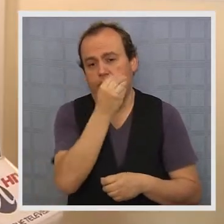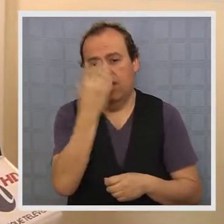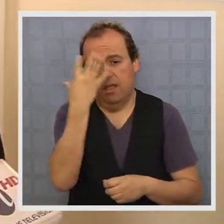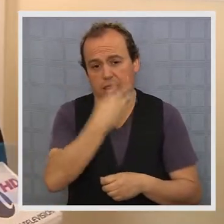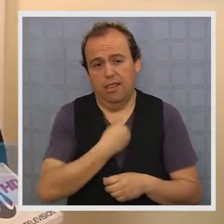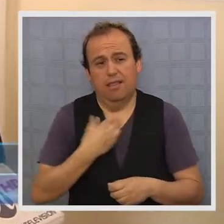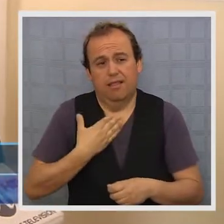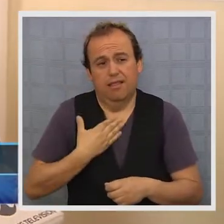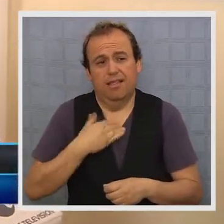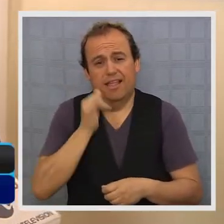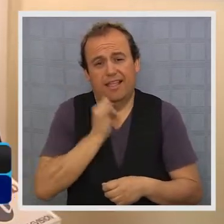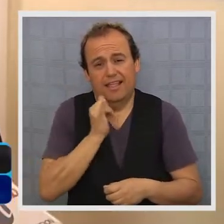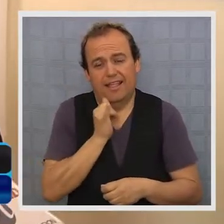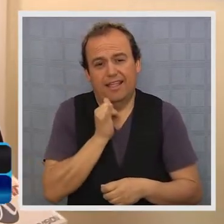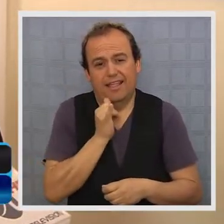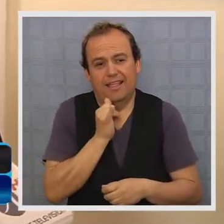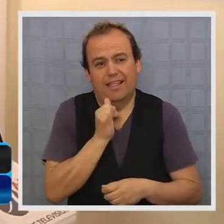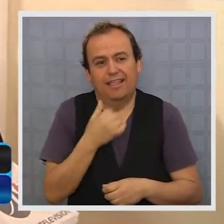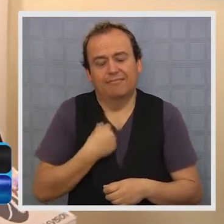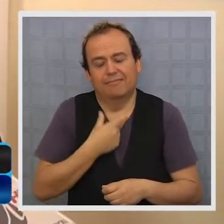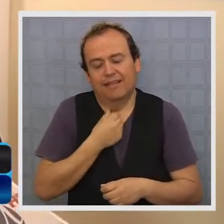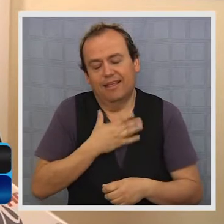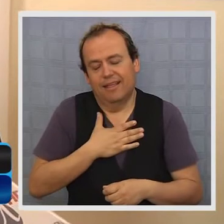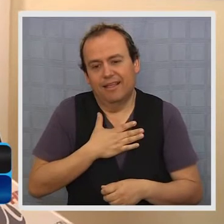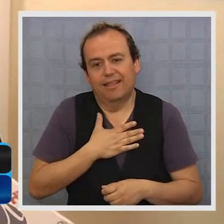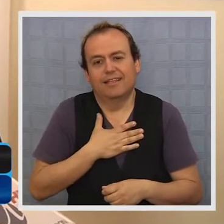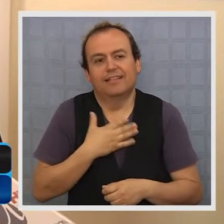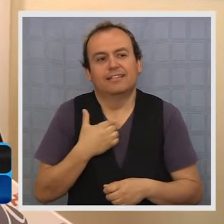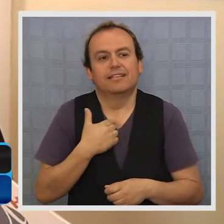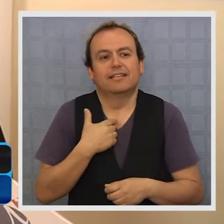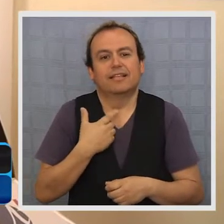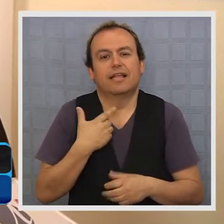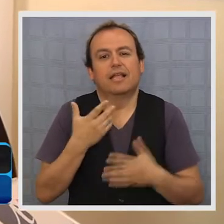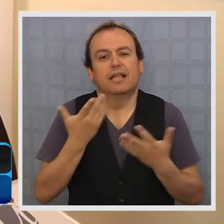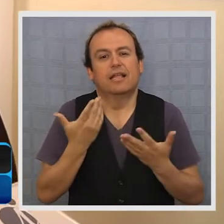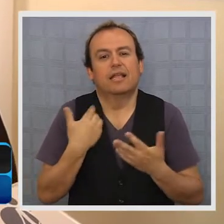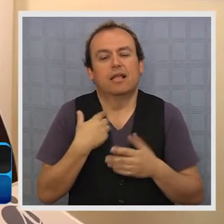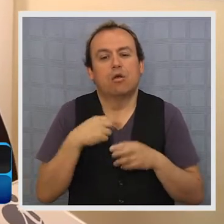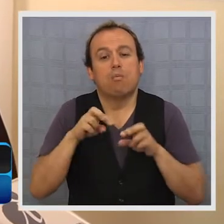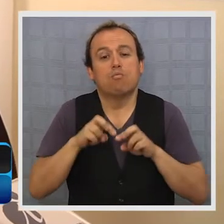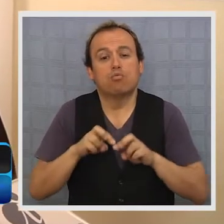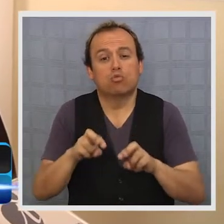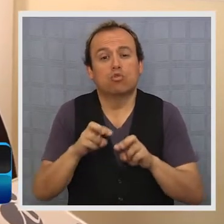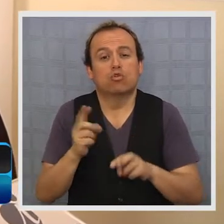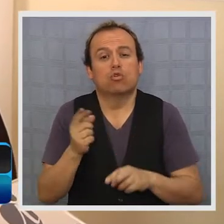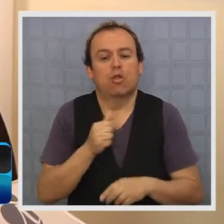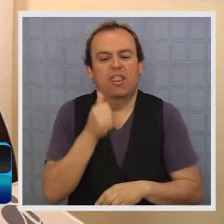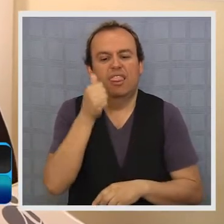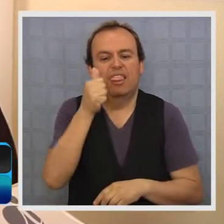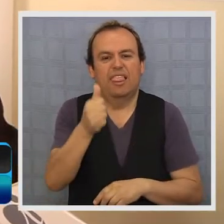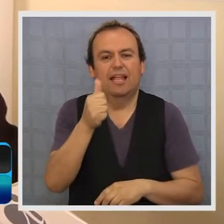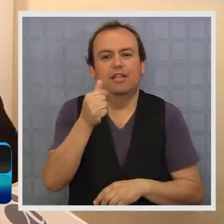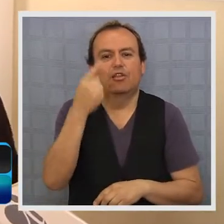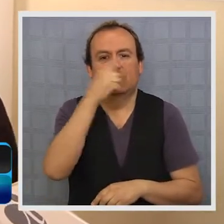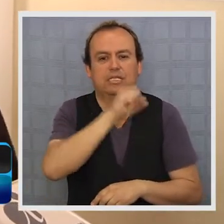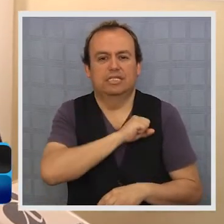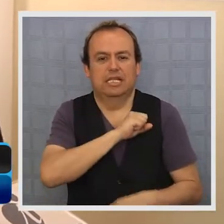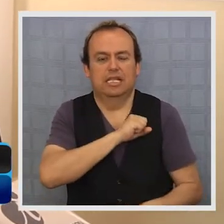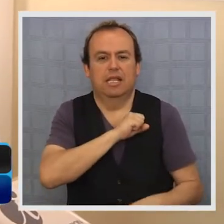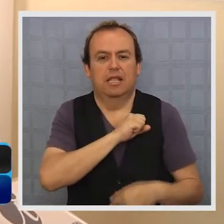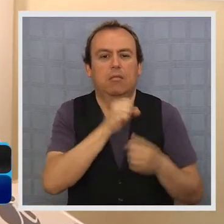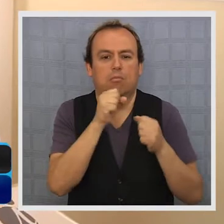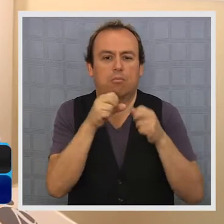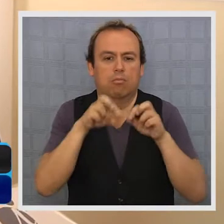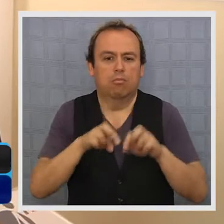porque yo soy iquiqueño, quiero mucho esta región, pero más allá yo creo que la oportunidad de irme de director metropolitano me va a abrir también